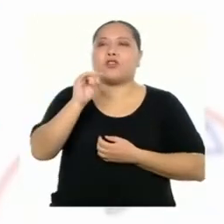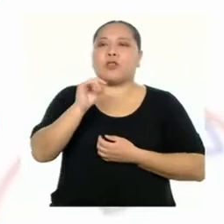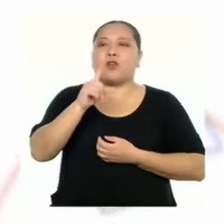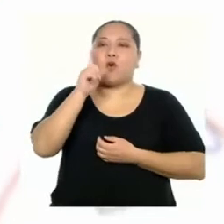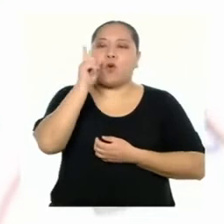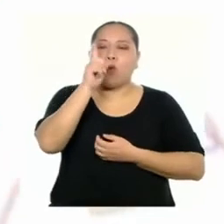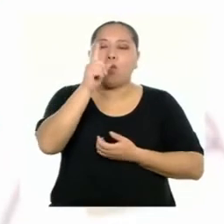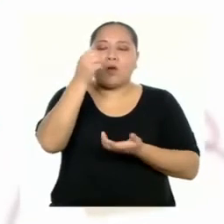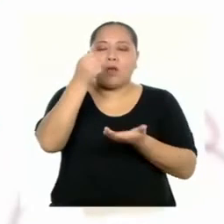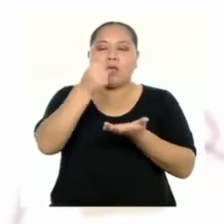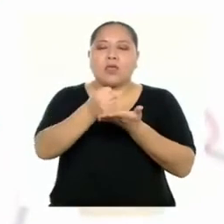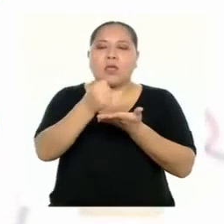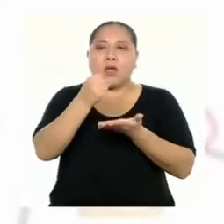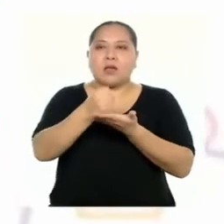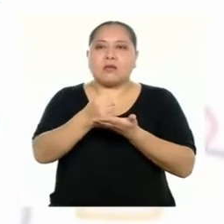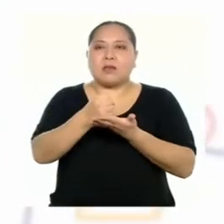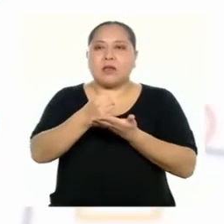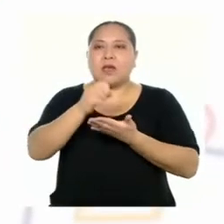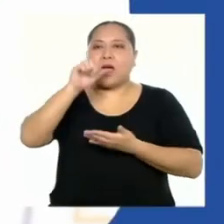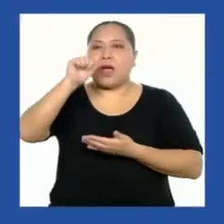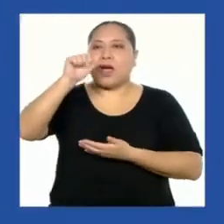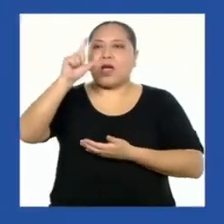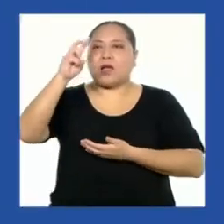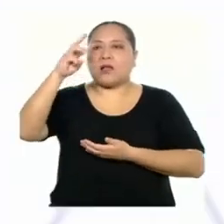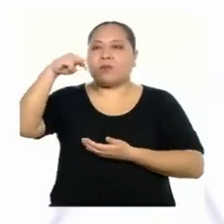taza de almendras?